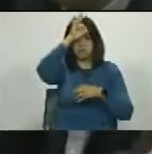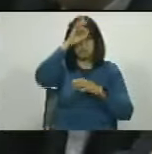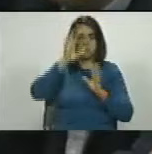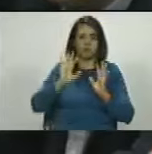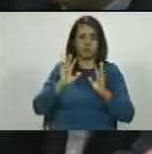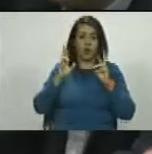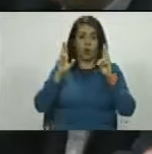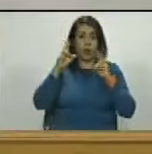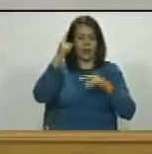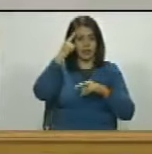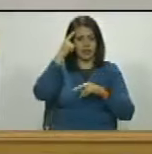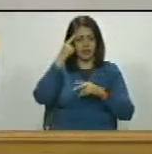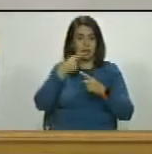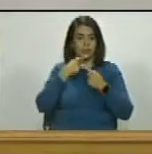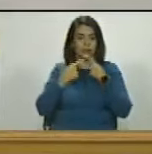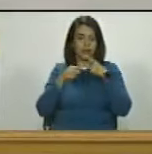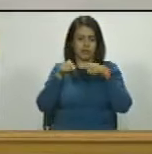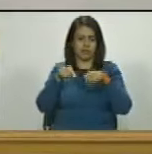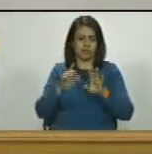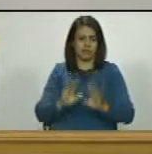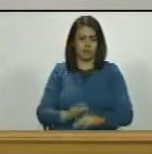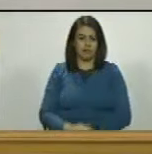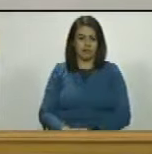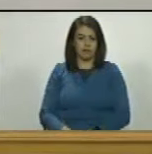ojalá se entere con esto que estoy diciendo yo aquí